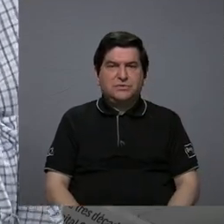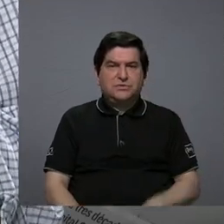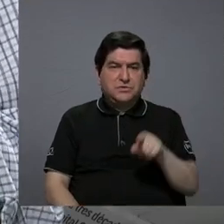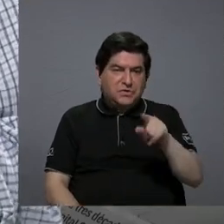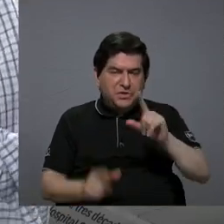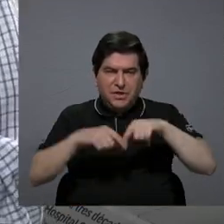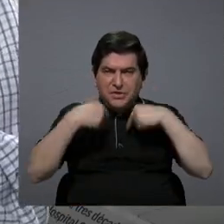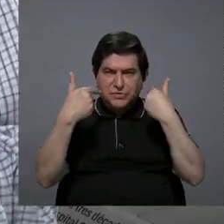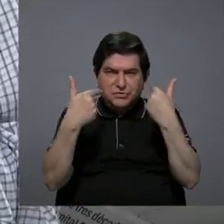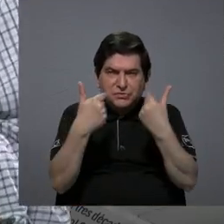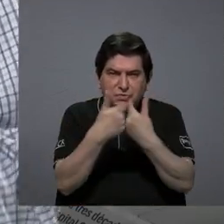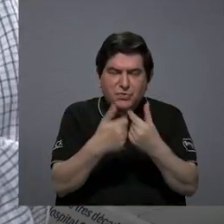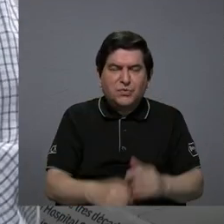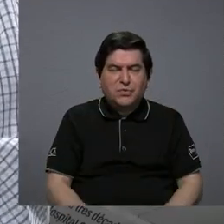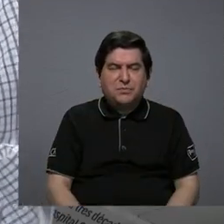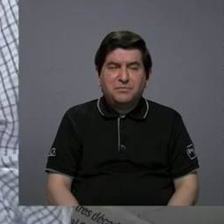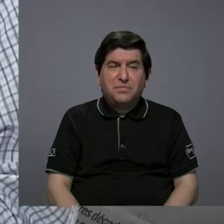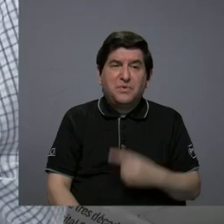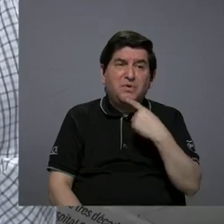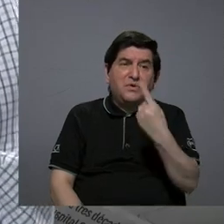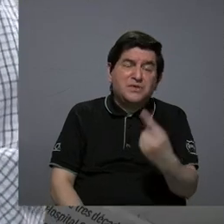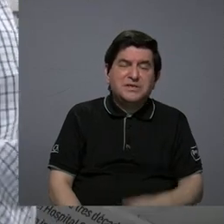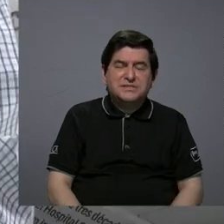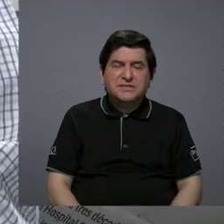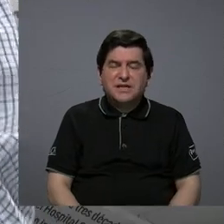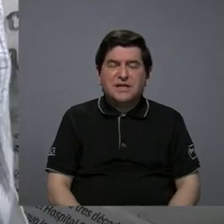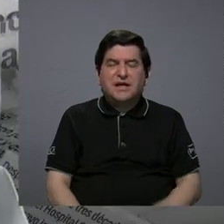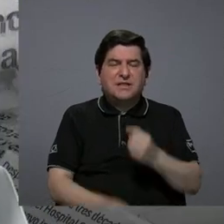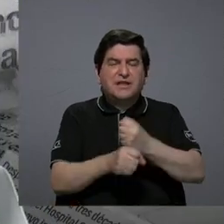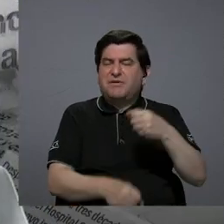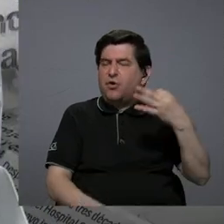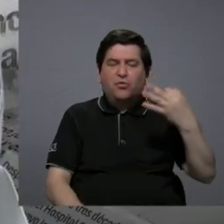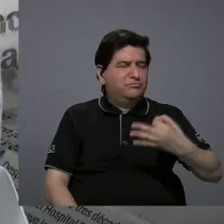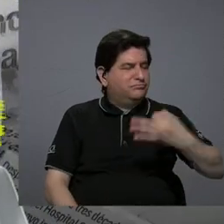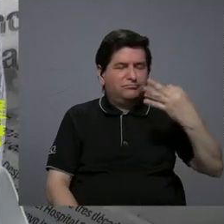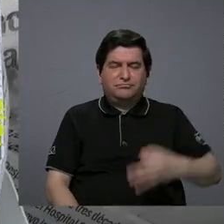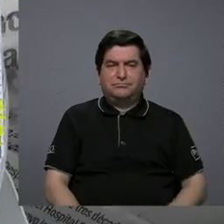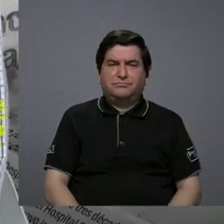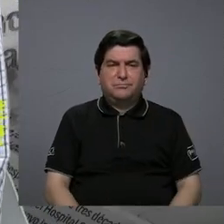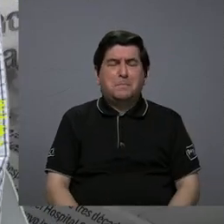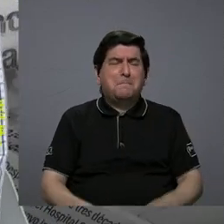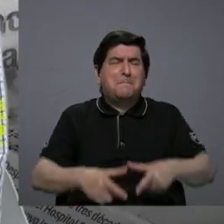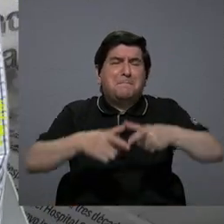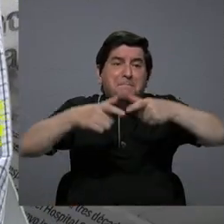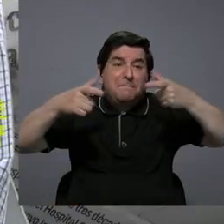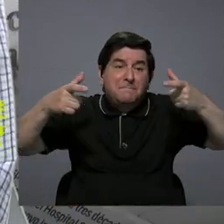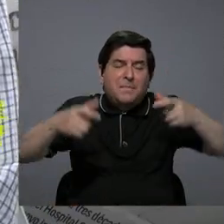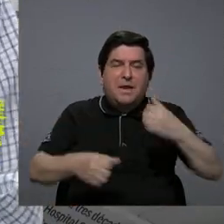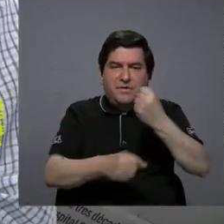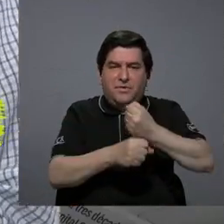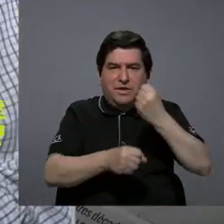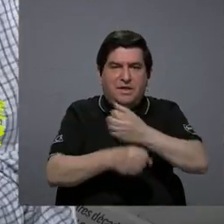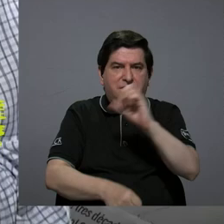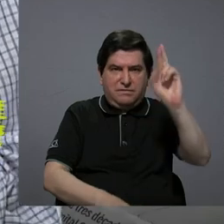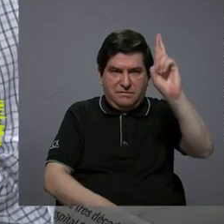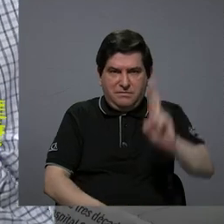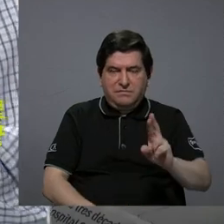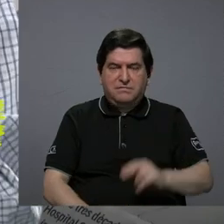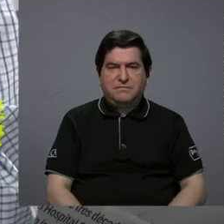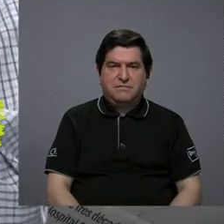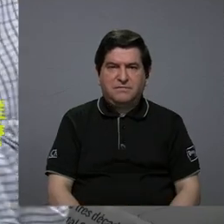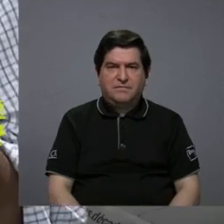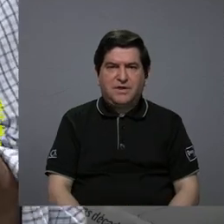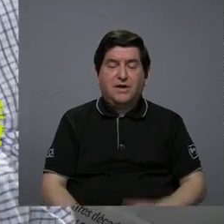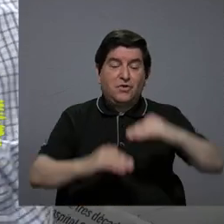eufemísticamente llamamos el sector informal. Es decir, que hay una gran cantidad de empleos en Costa Rica que